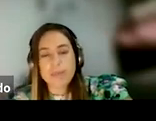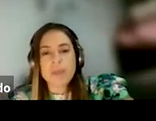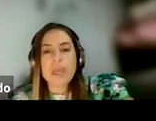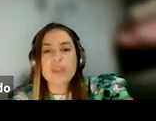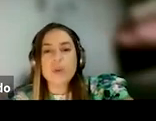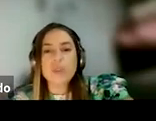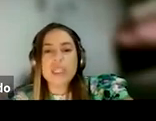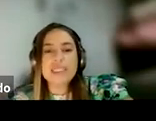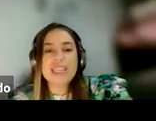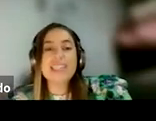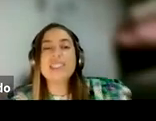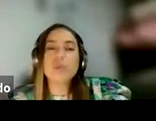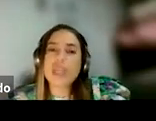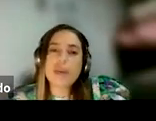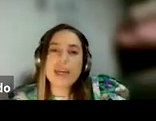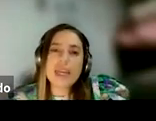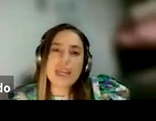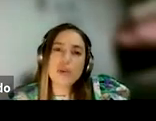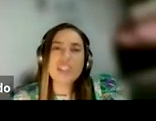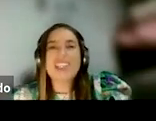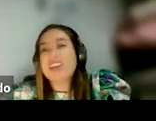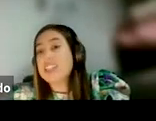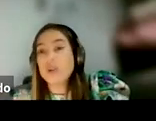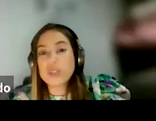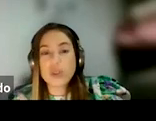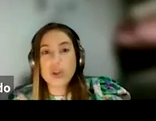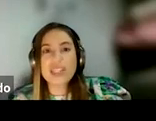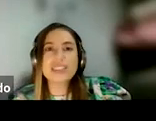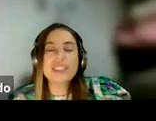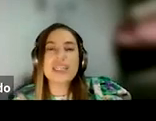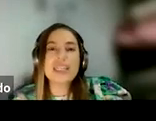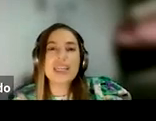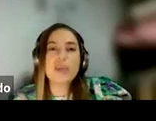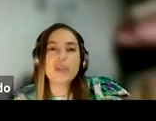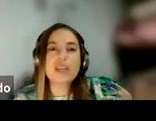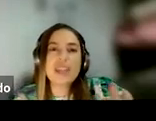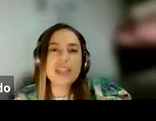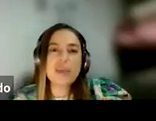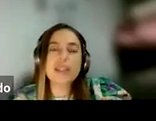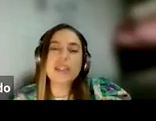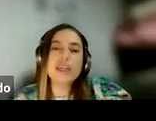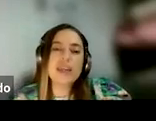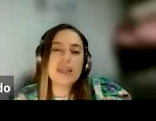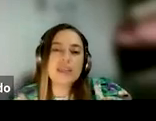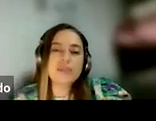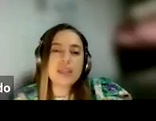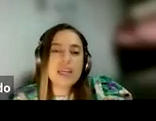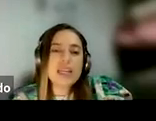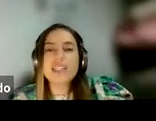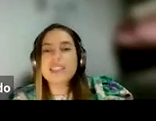pareja. Entonces, este es un tema que nos atraviesa a todos y todas y que tenemos evidentemente